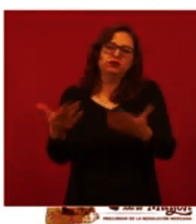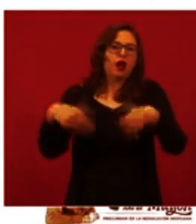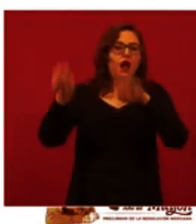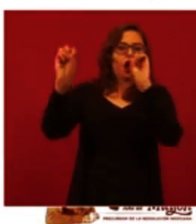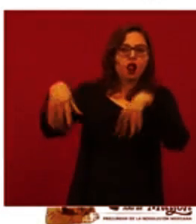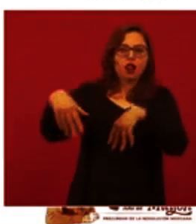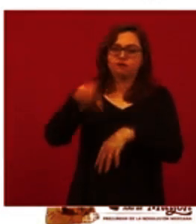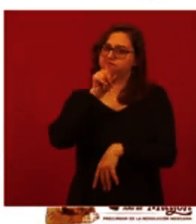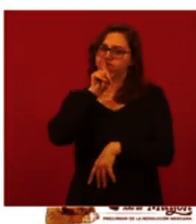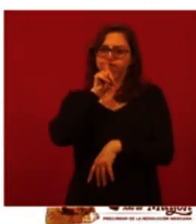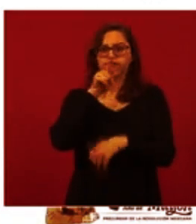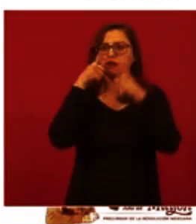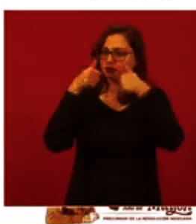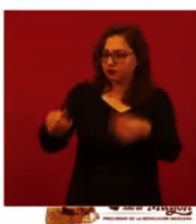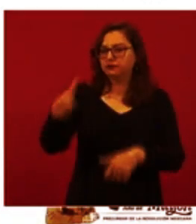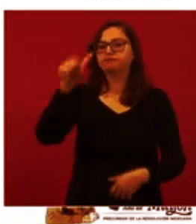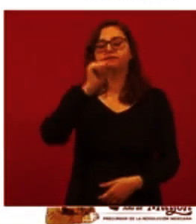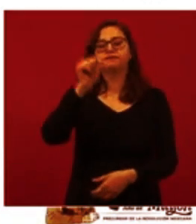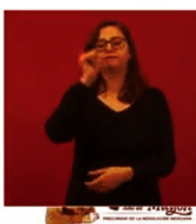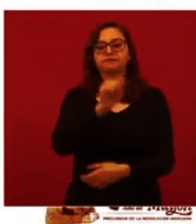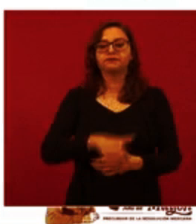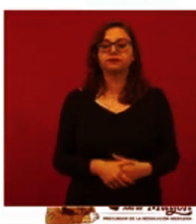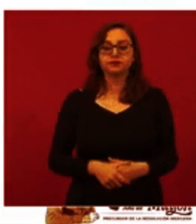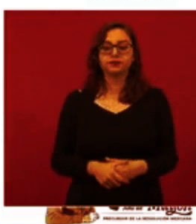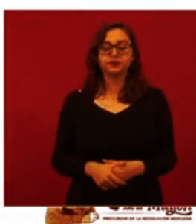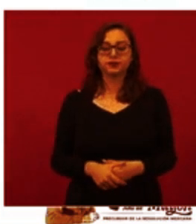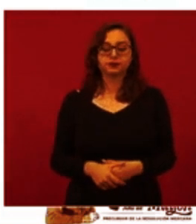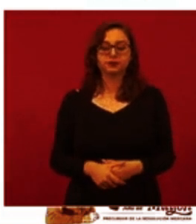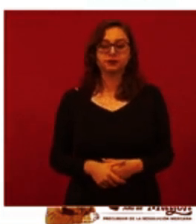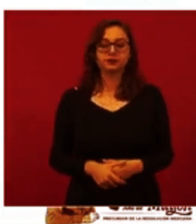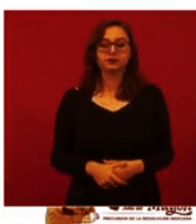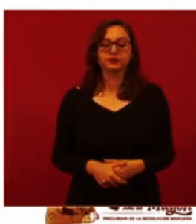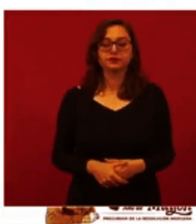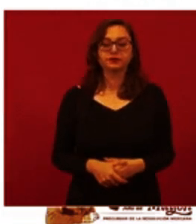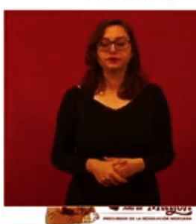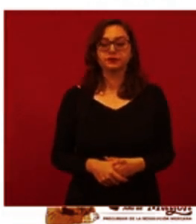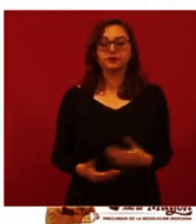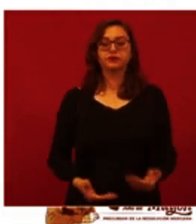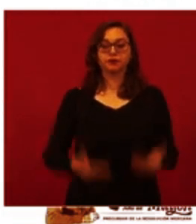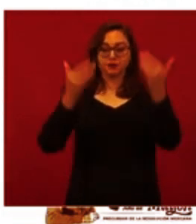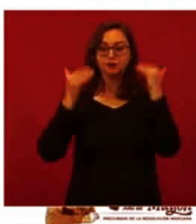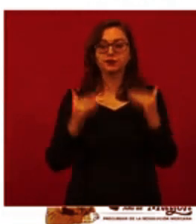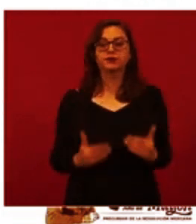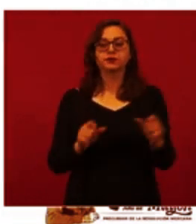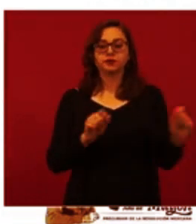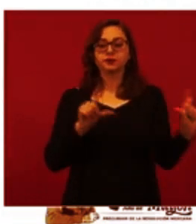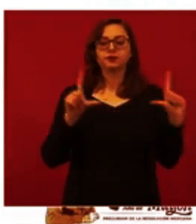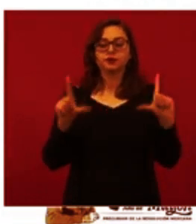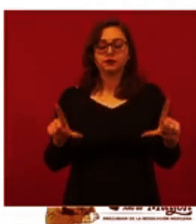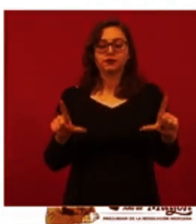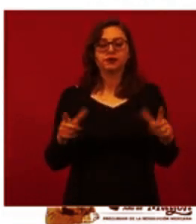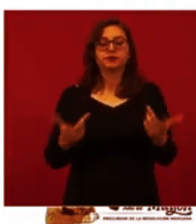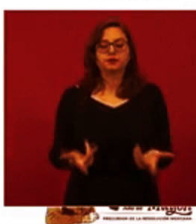las vamos a dejar atrás. La siguiente. Esta es también una actualización que no habíamos presentado con ustedes, de cómo han